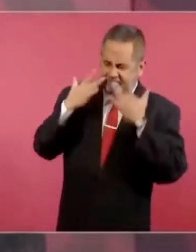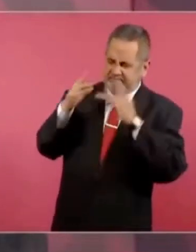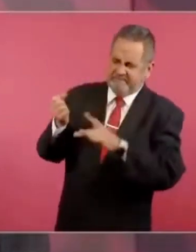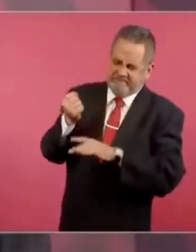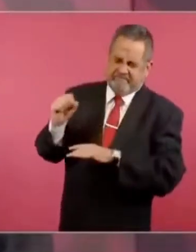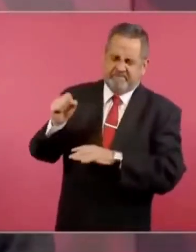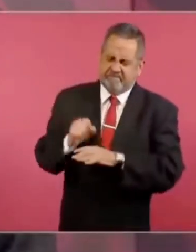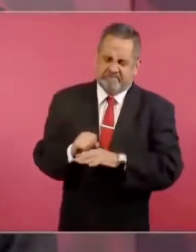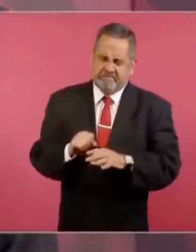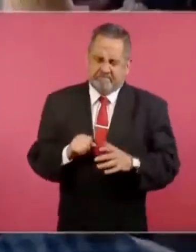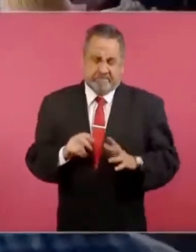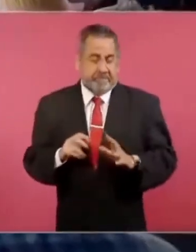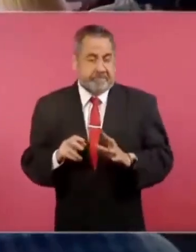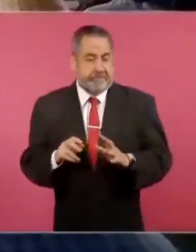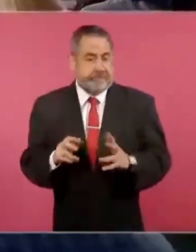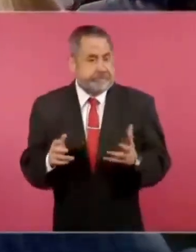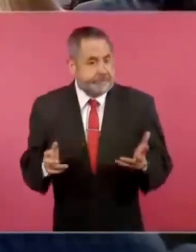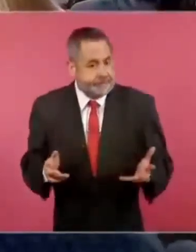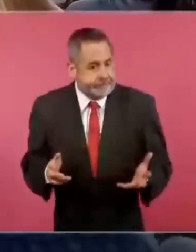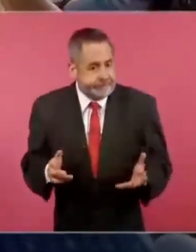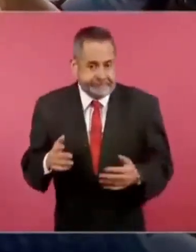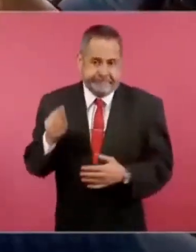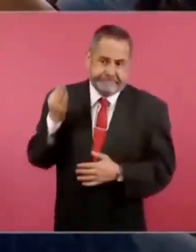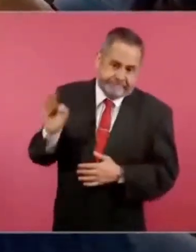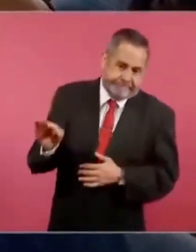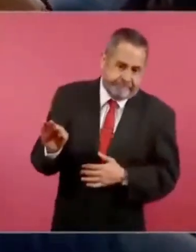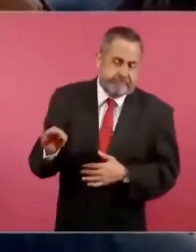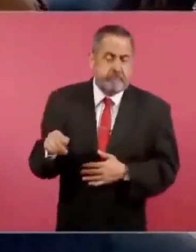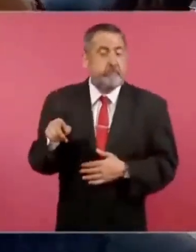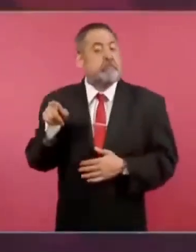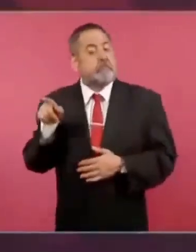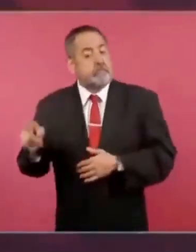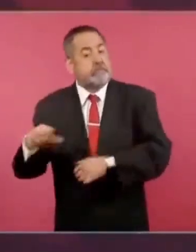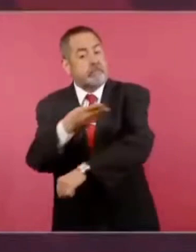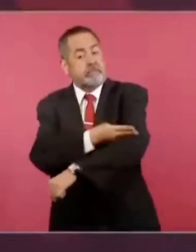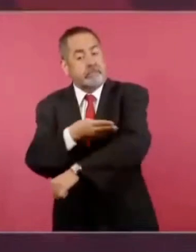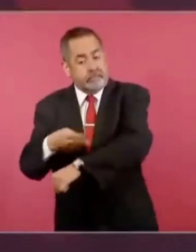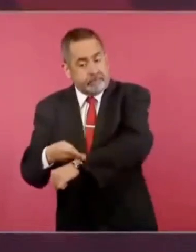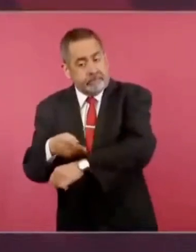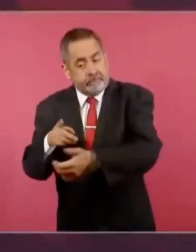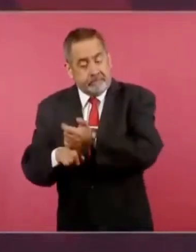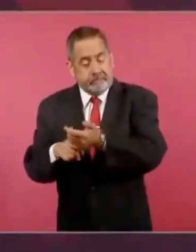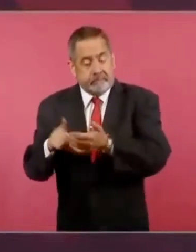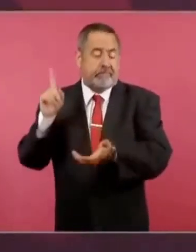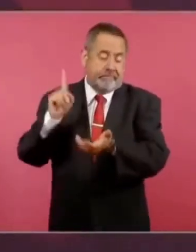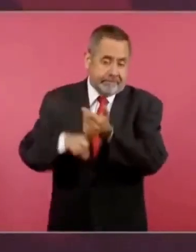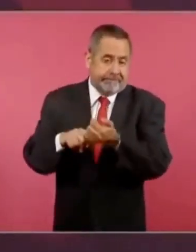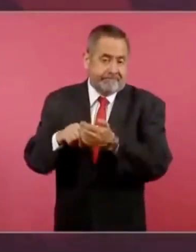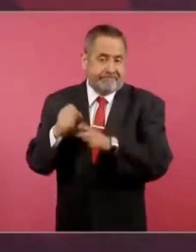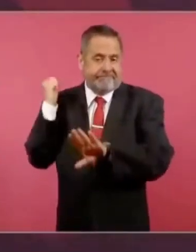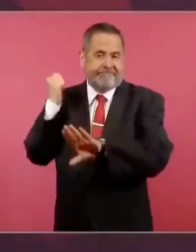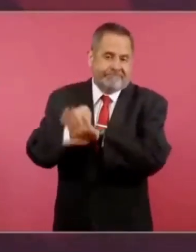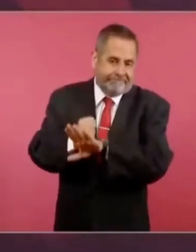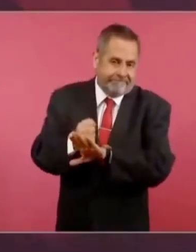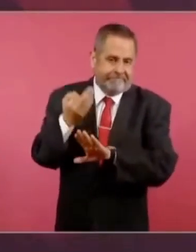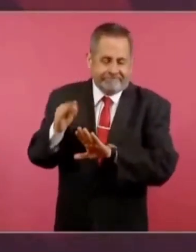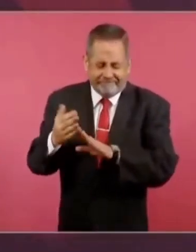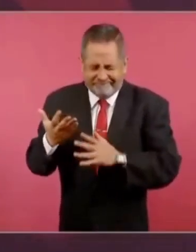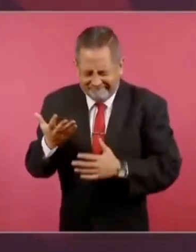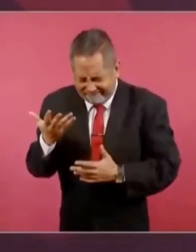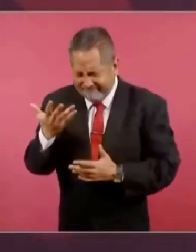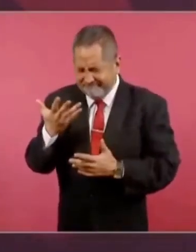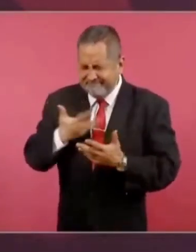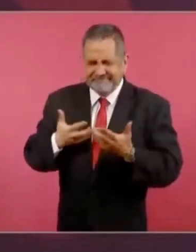enfrenta muchas rebeliones en su gobierno.